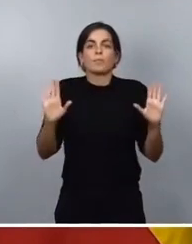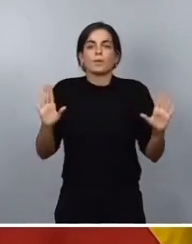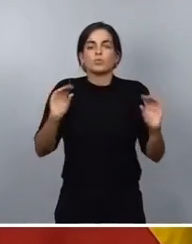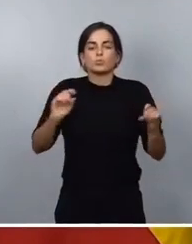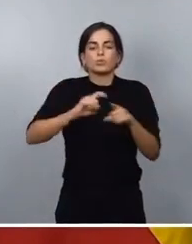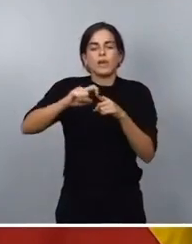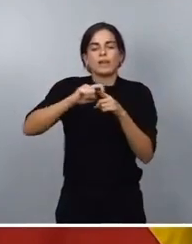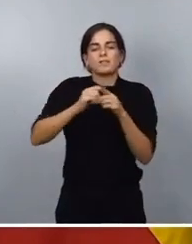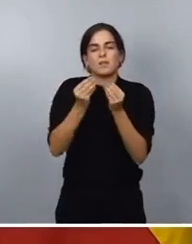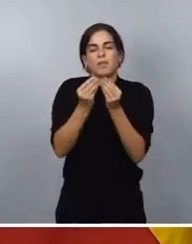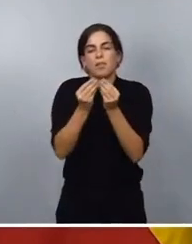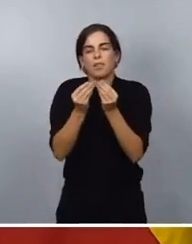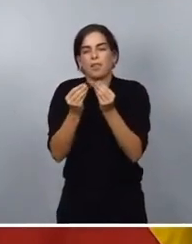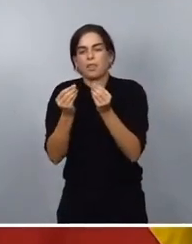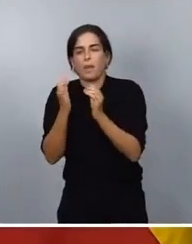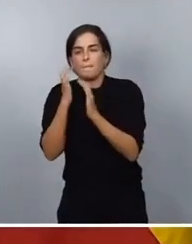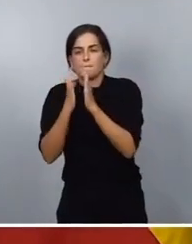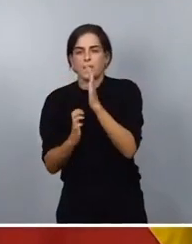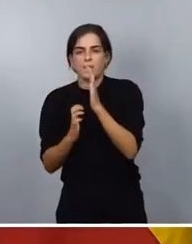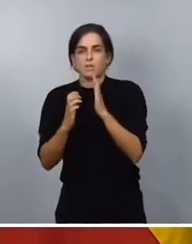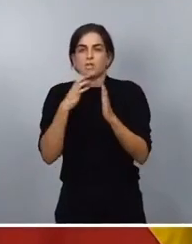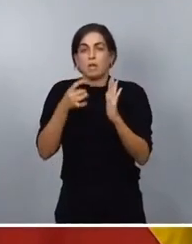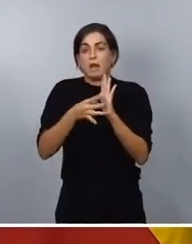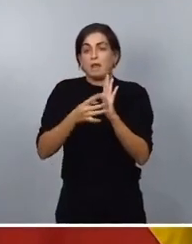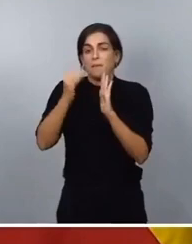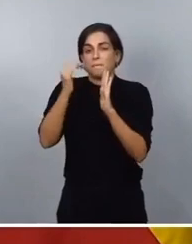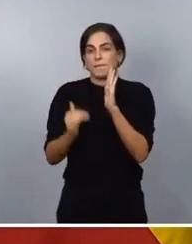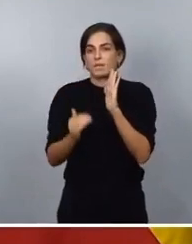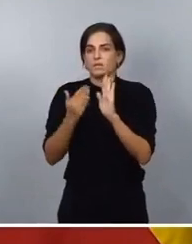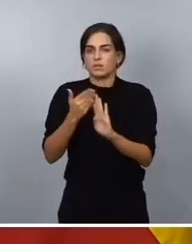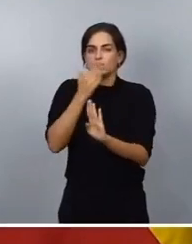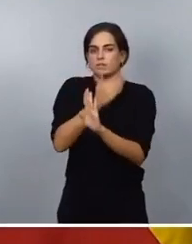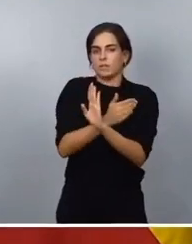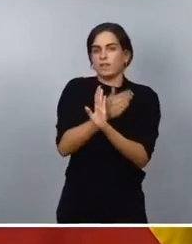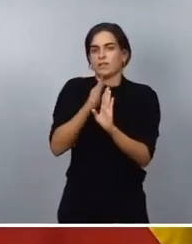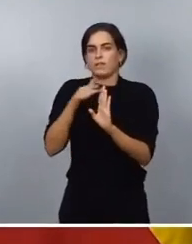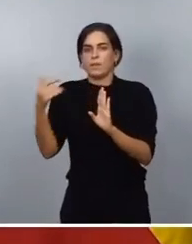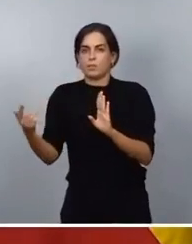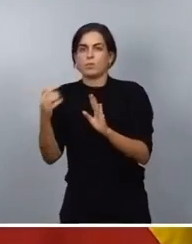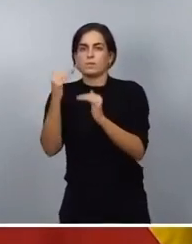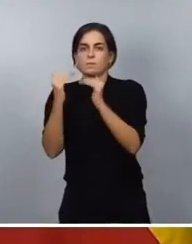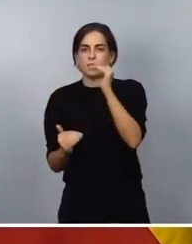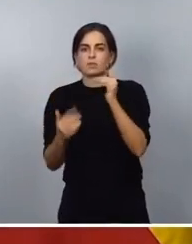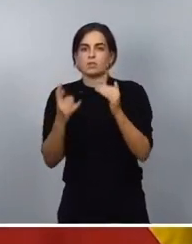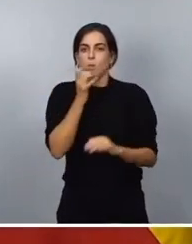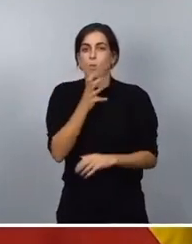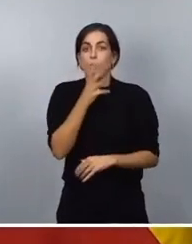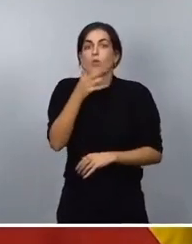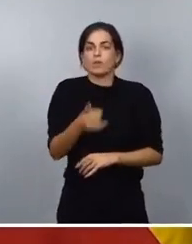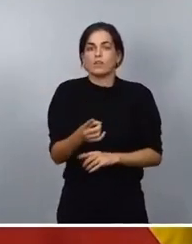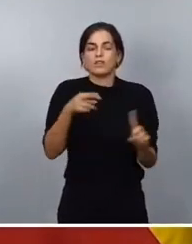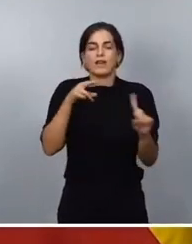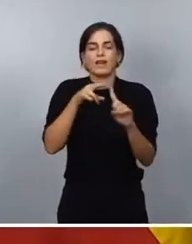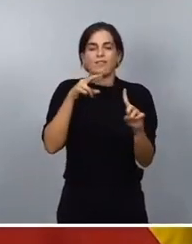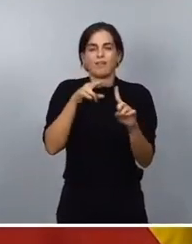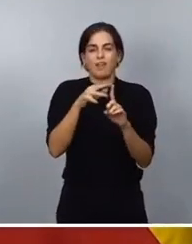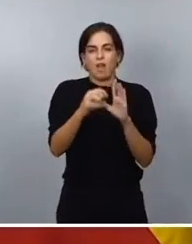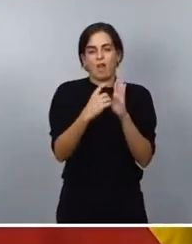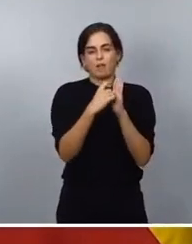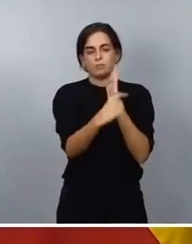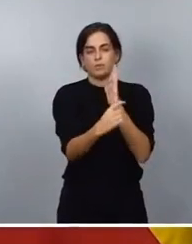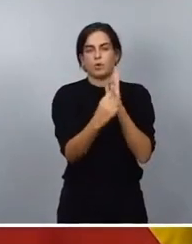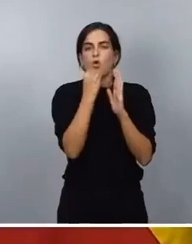condiciones que figuraban originalmente y por eso aparece ese elemento de la referencia al consumo preferente,